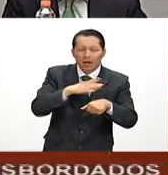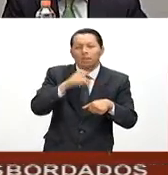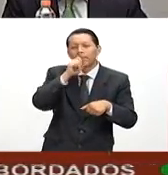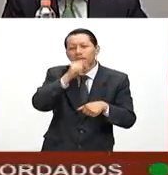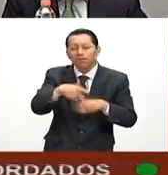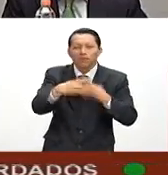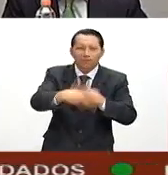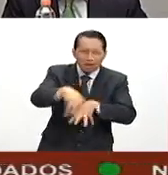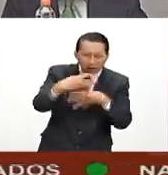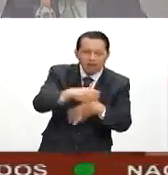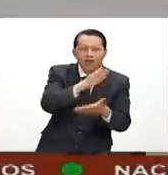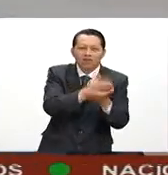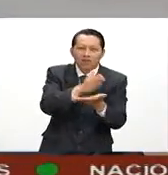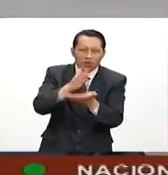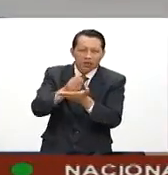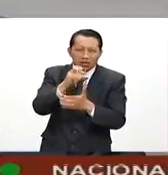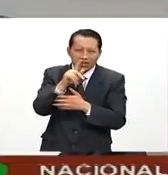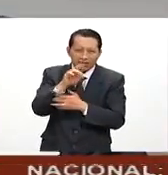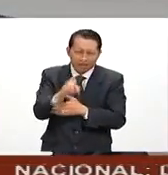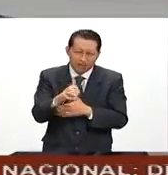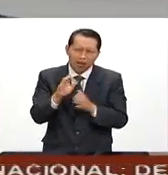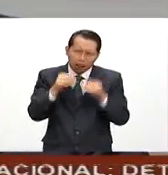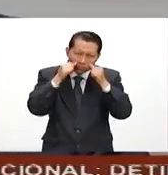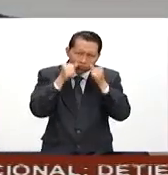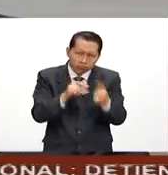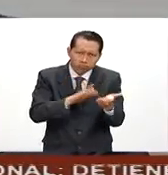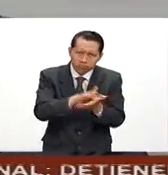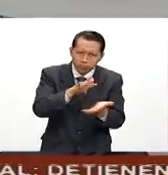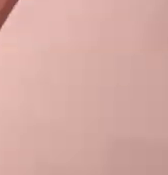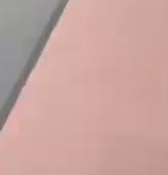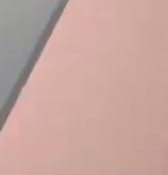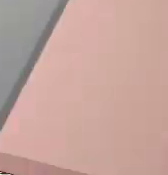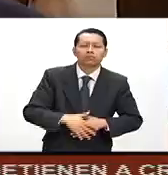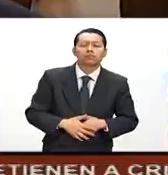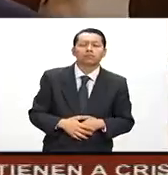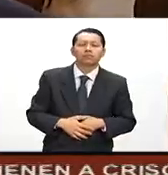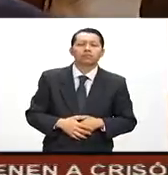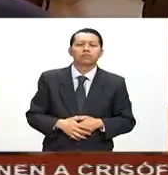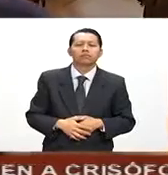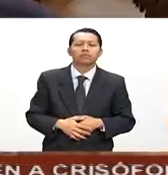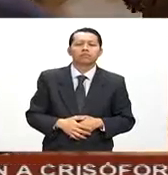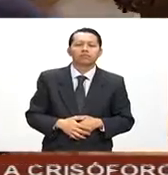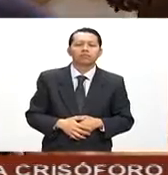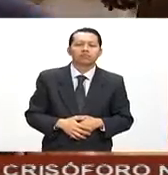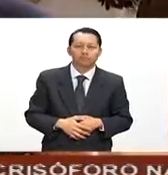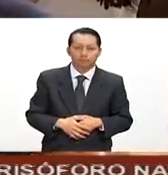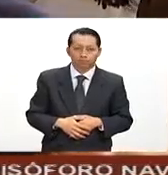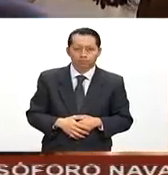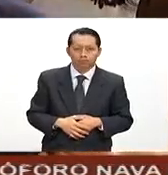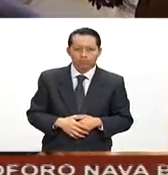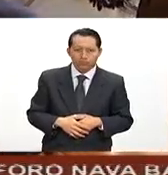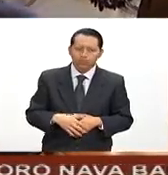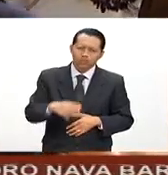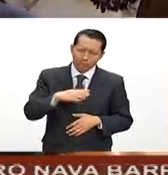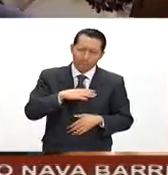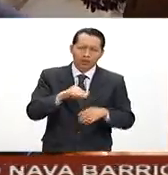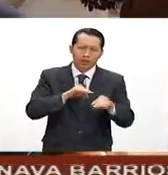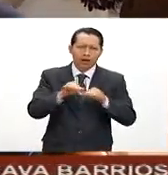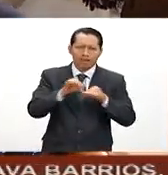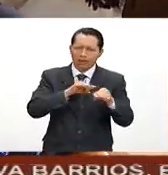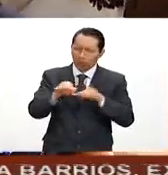Dijo que se está evaluando posibles apoyos a este sector productivo. Eso es lo que se está trabajando.